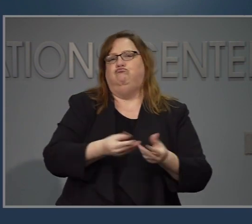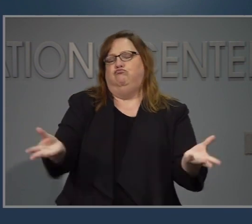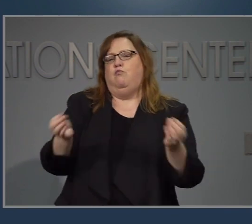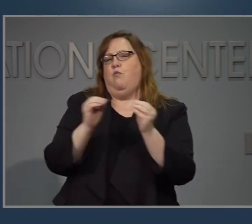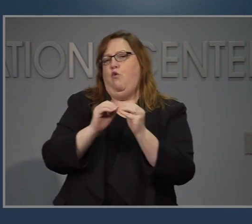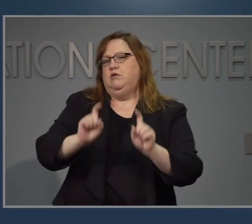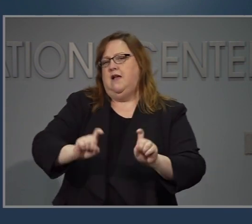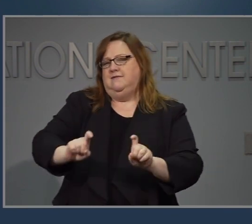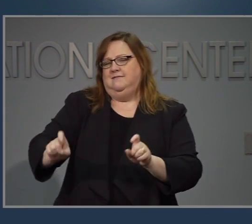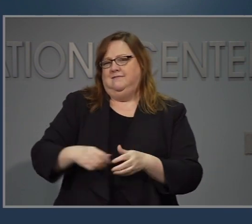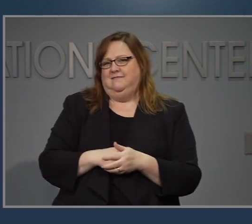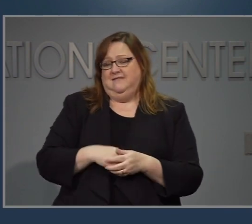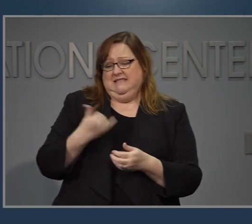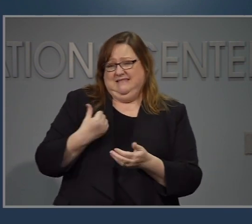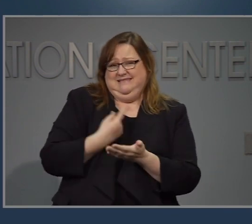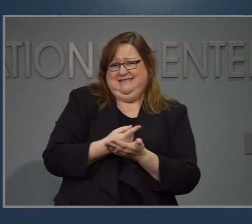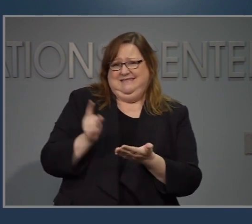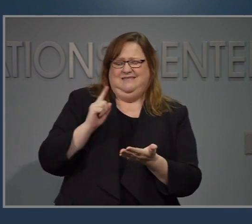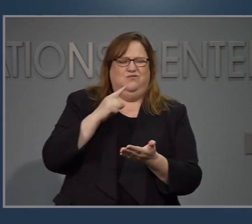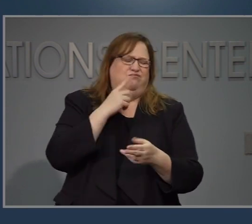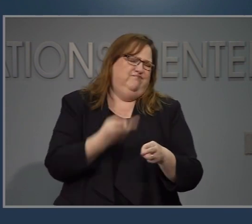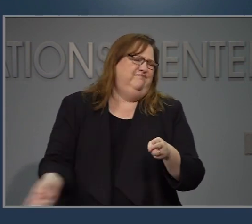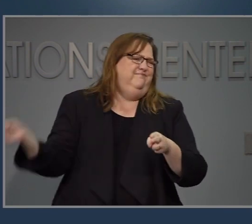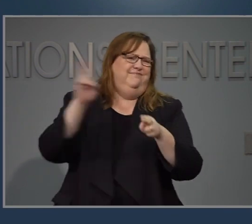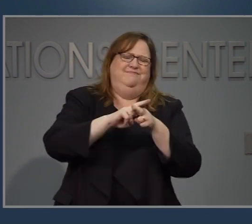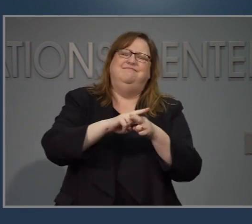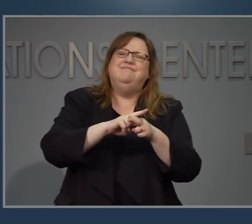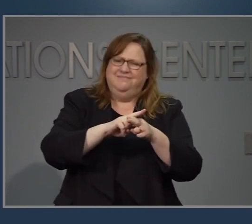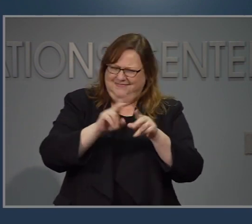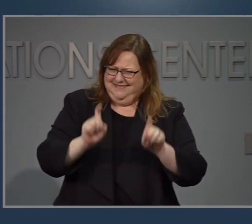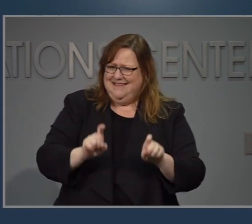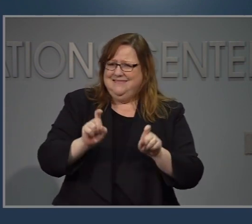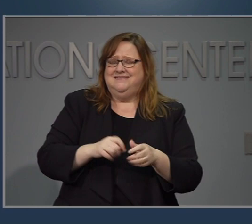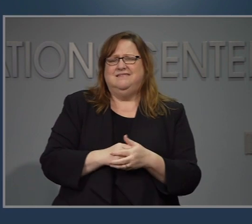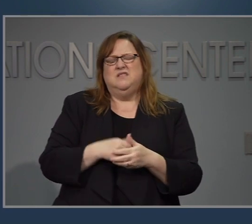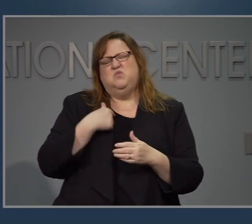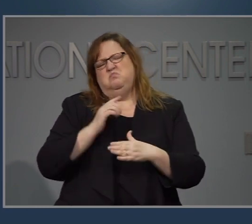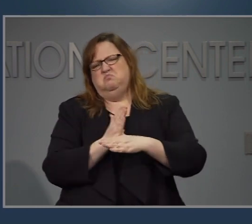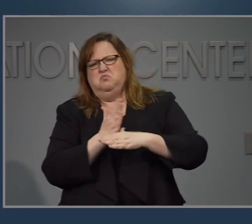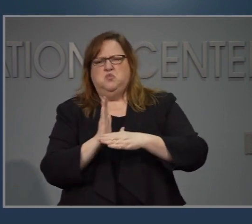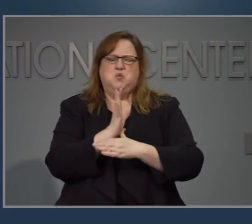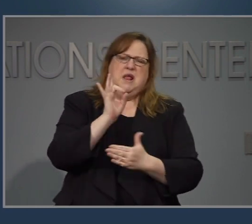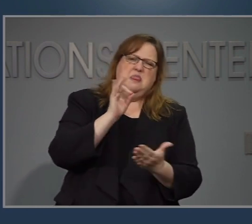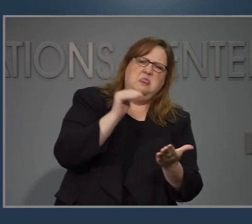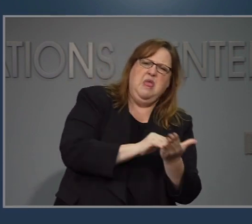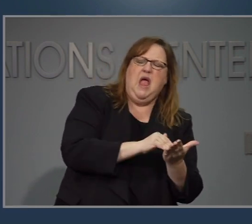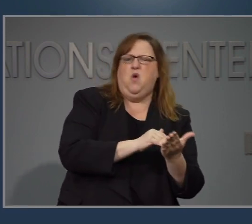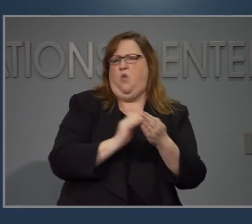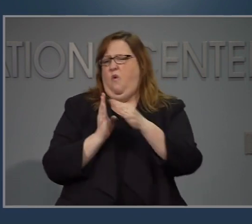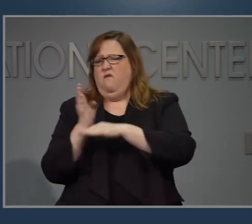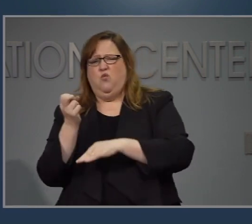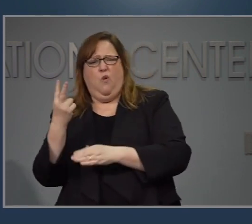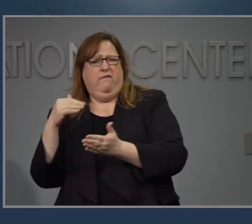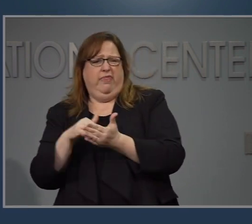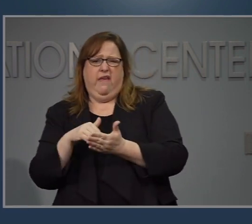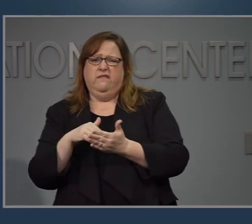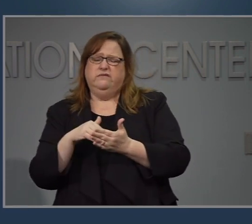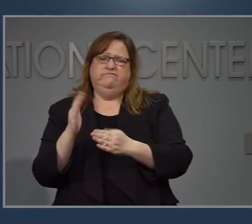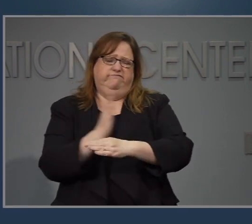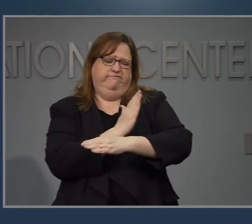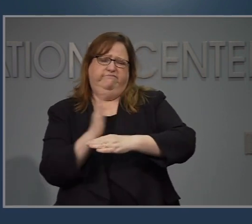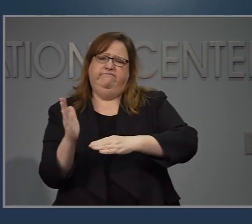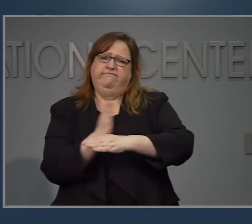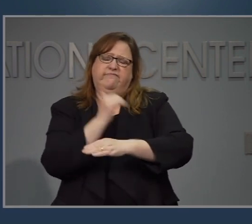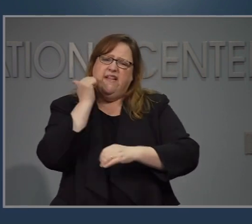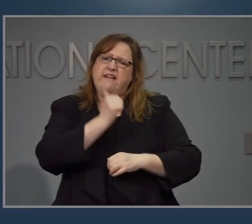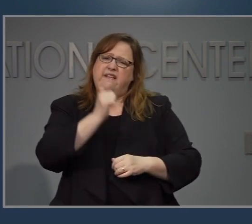buena noticias en la última semana hemos aumentado significativamente el número de pruebas que hemos hecho. desde poco menos de ocho ocho mil hasta